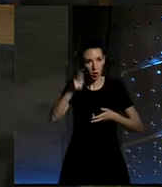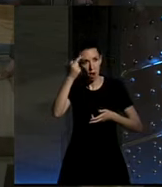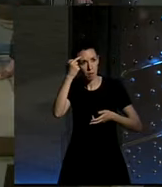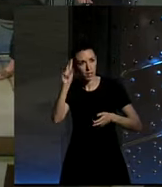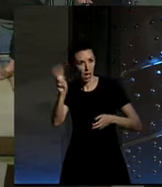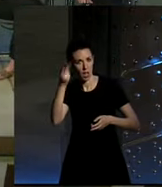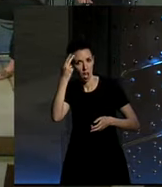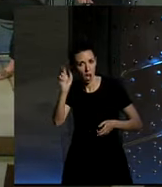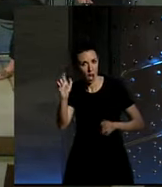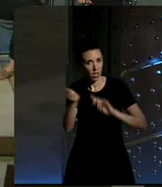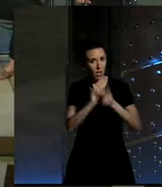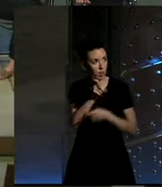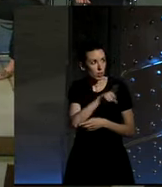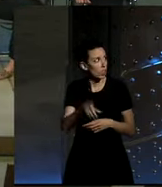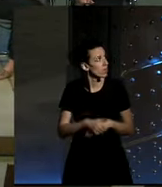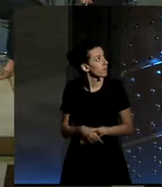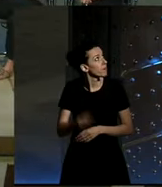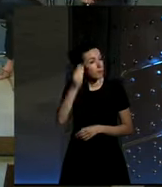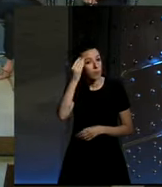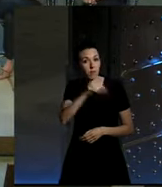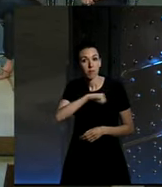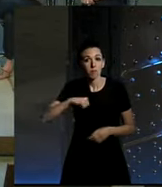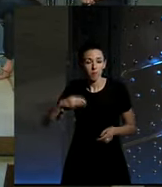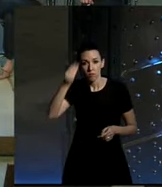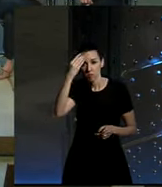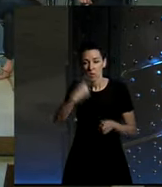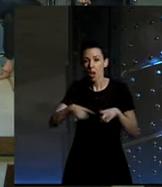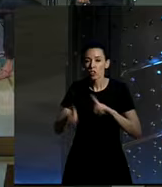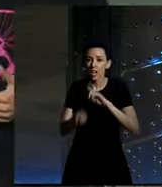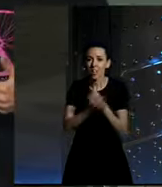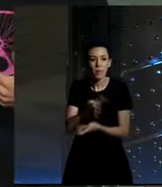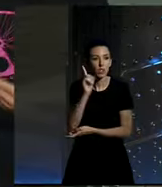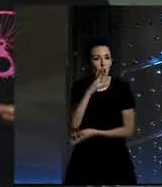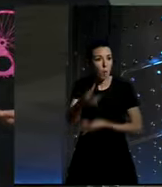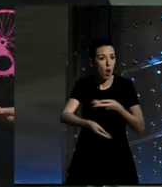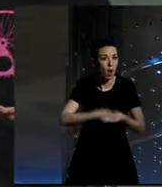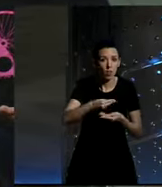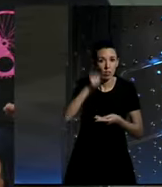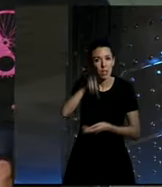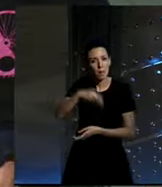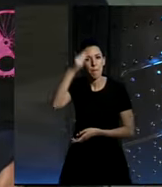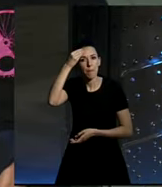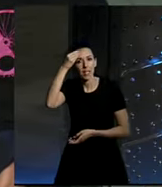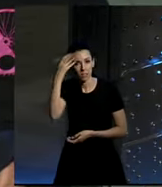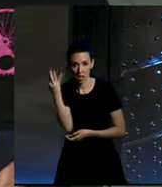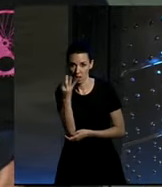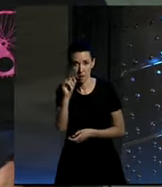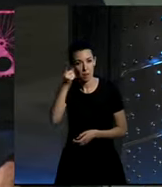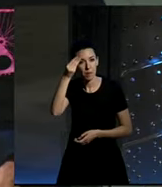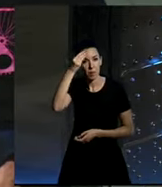bueno mira personalmente pienso que las cosas cambian no por el hecho de hacerlas sino por el hecho de pensarlas primero